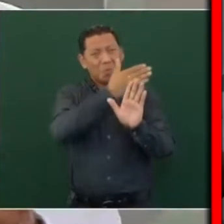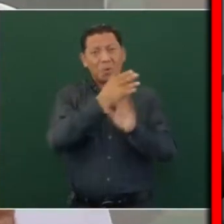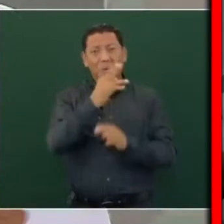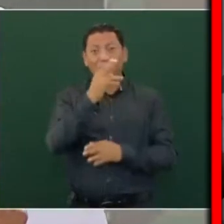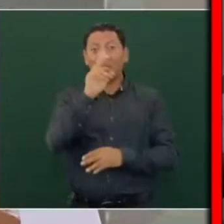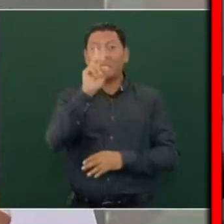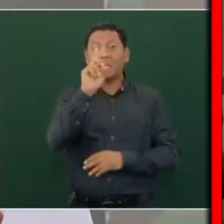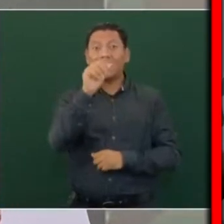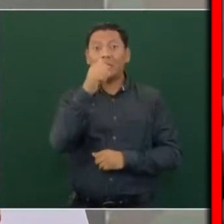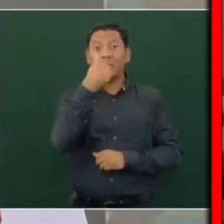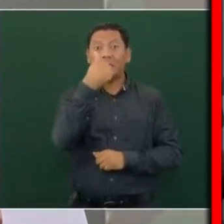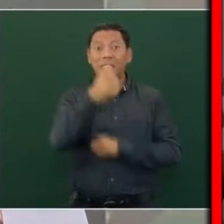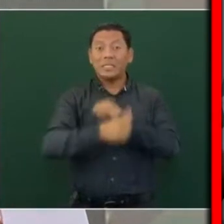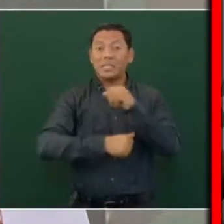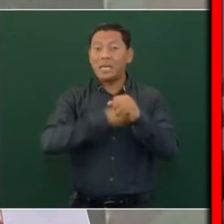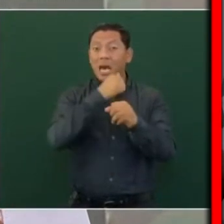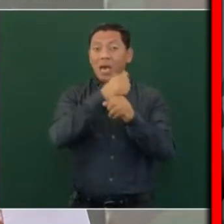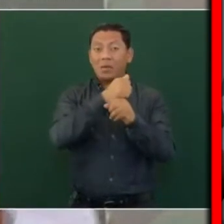dominio